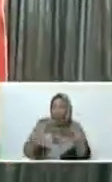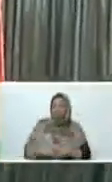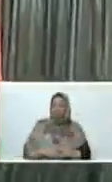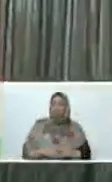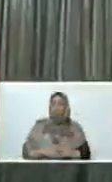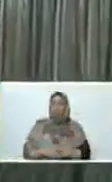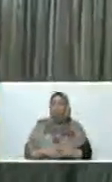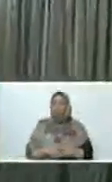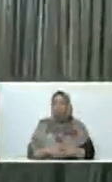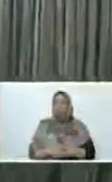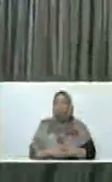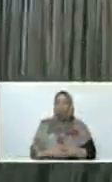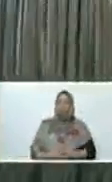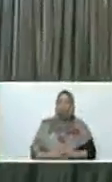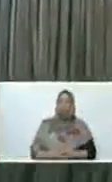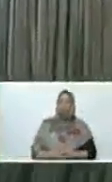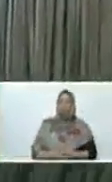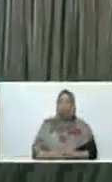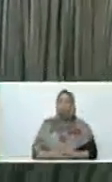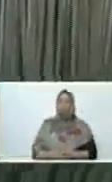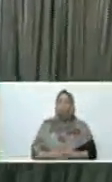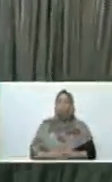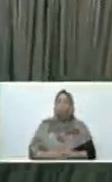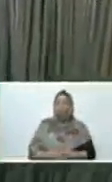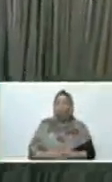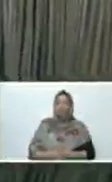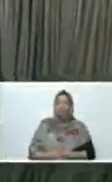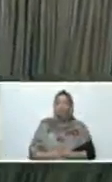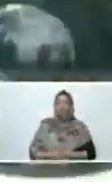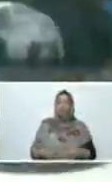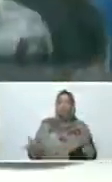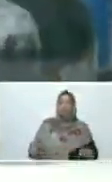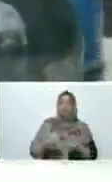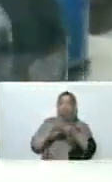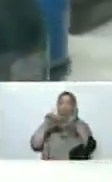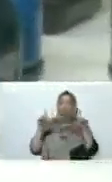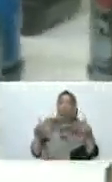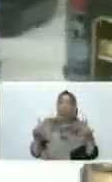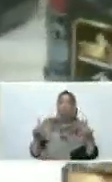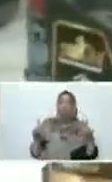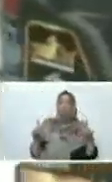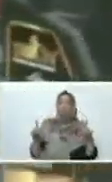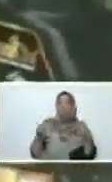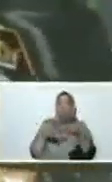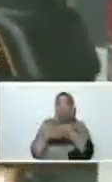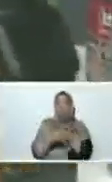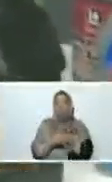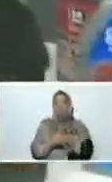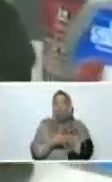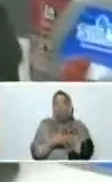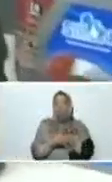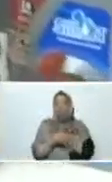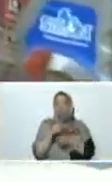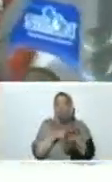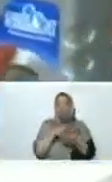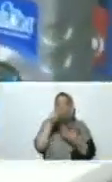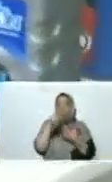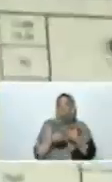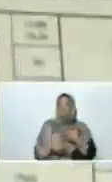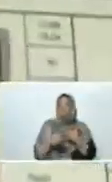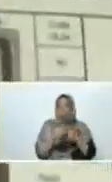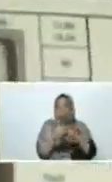Tómame aquí. Tómame a primero. Bueno, hemos descubierto aquí, ¿vale? Escondido entre los planchones,